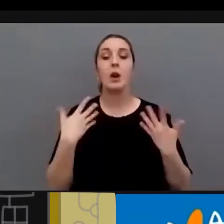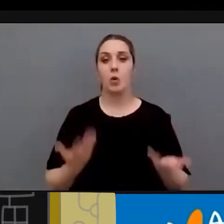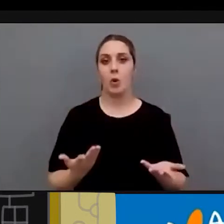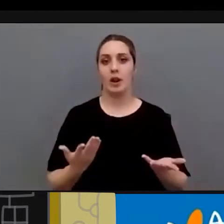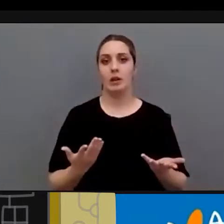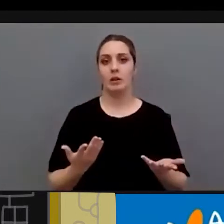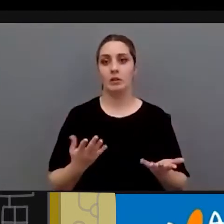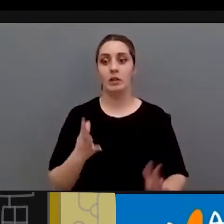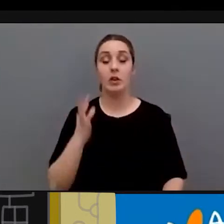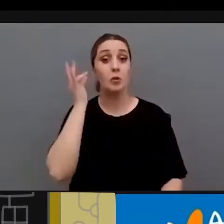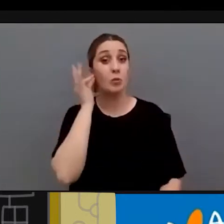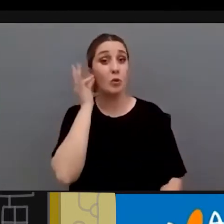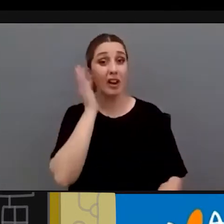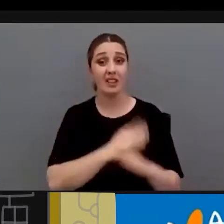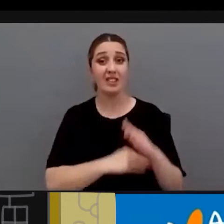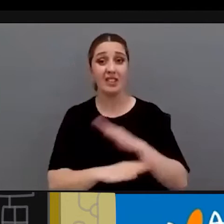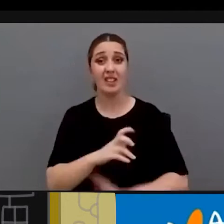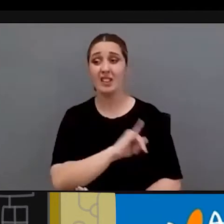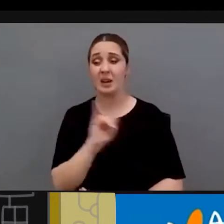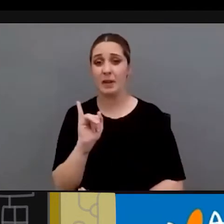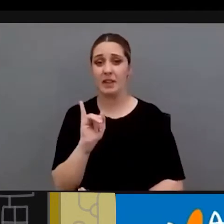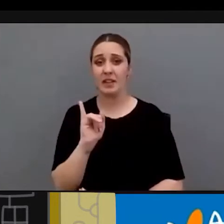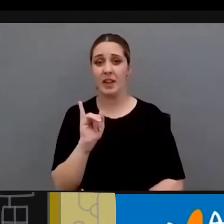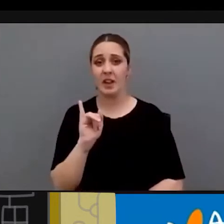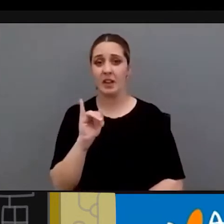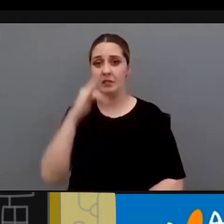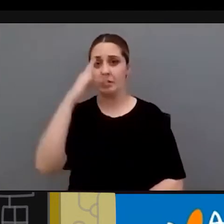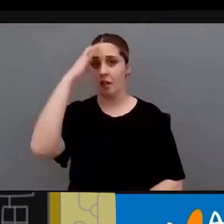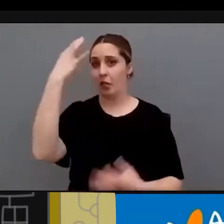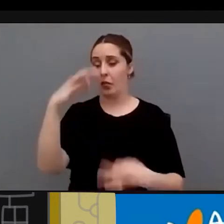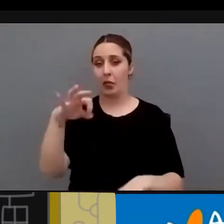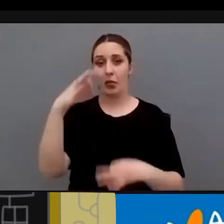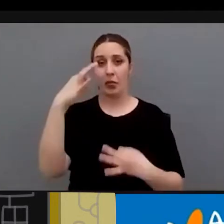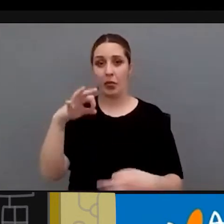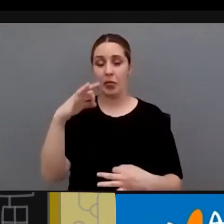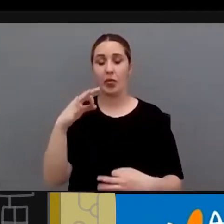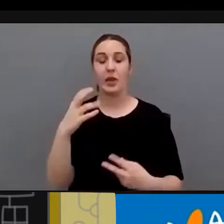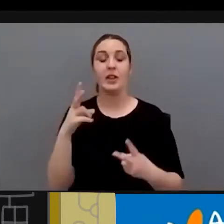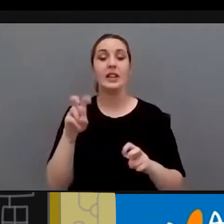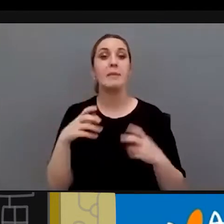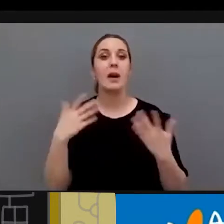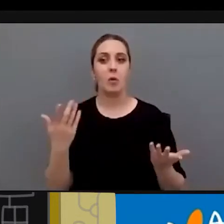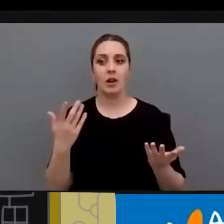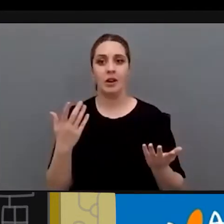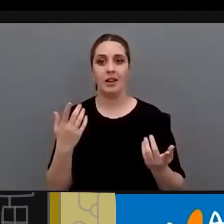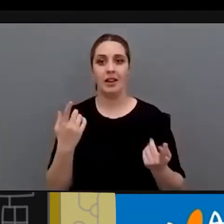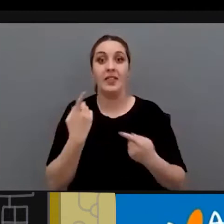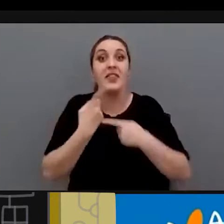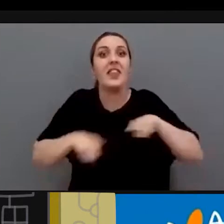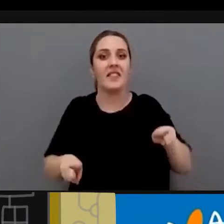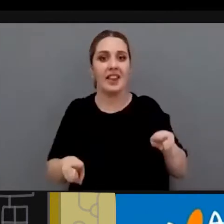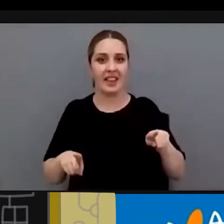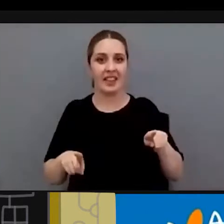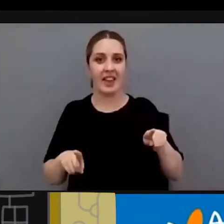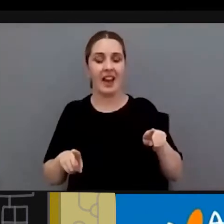las mujeres con discapacidad somos conscientes de que hay diferencias en